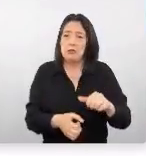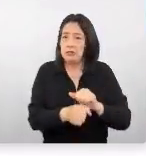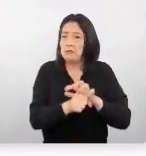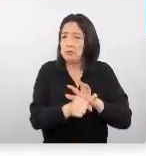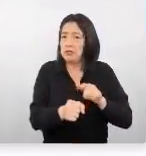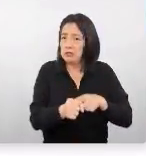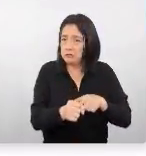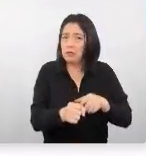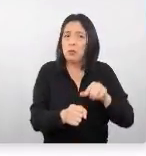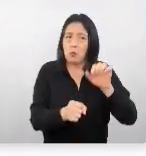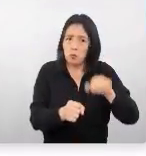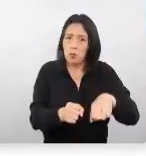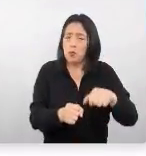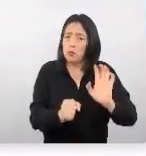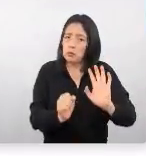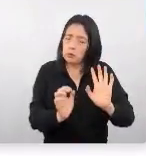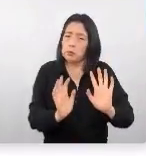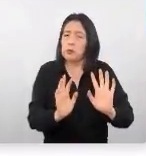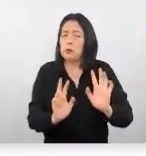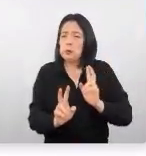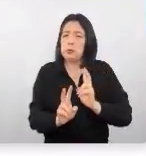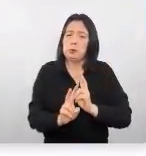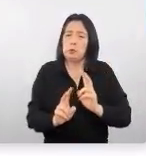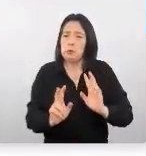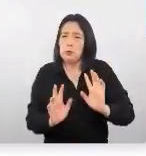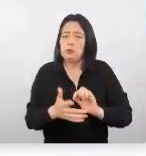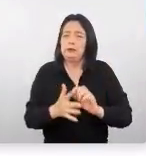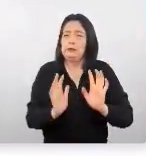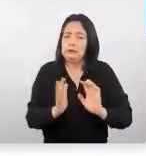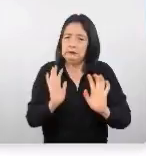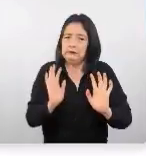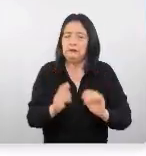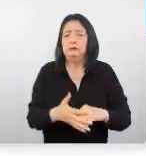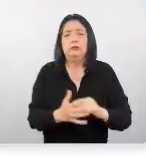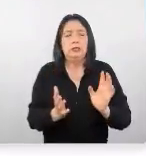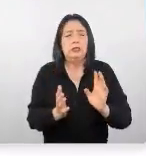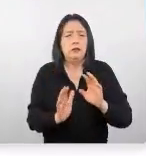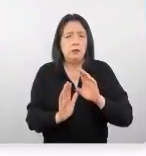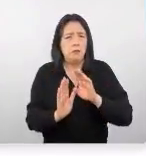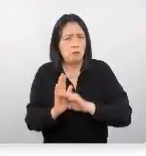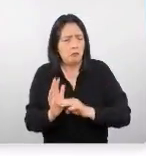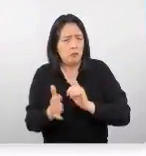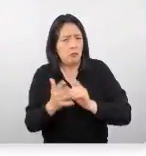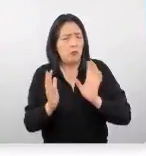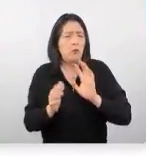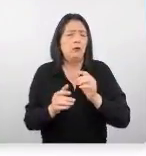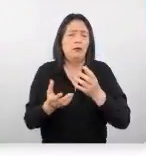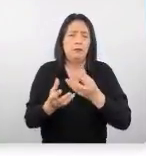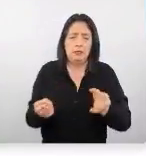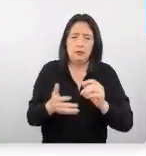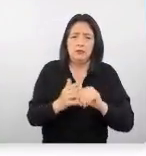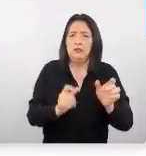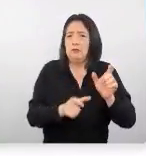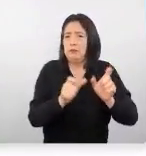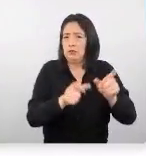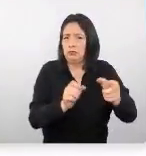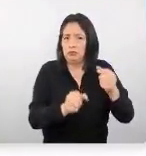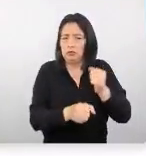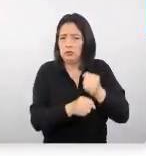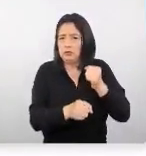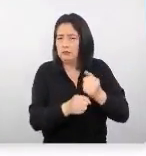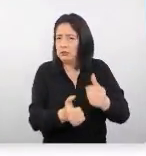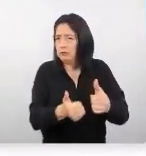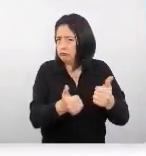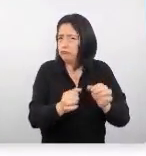ha sido bastante reácido y ha mantenido tasas de desempleo bastante bajas. Tenemos una población activa importante y